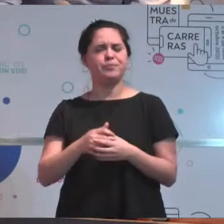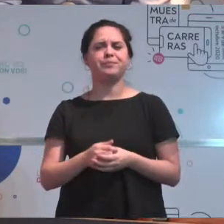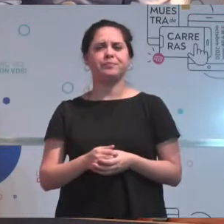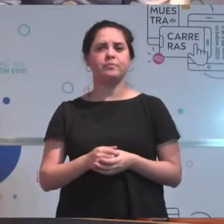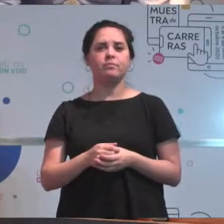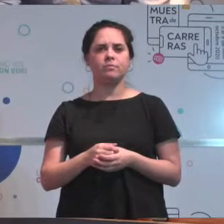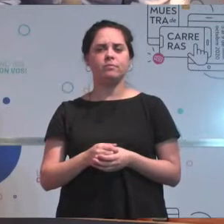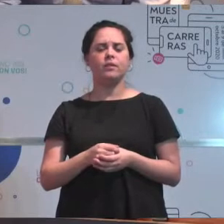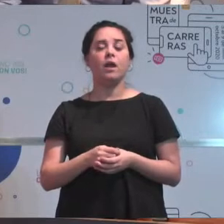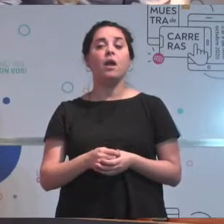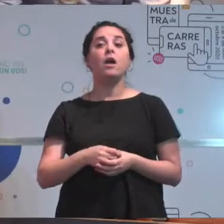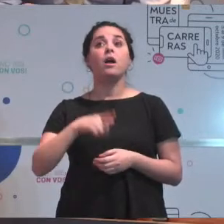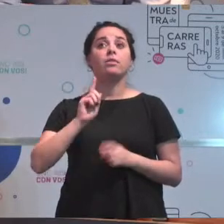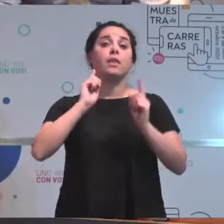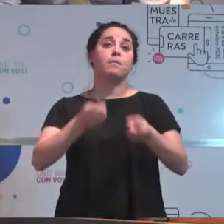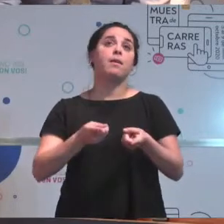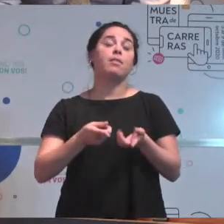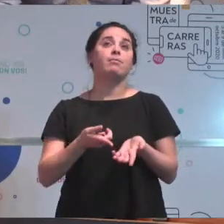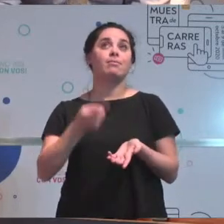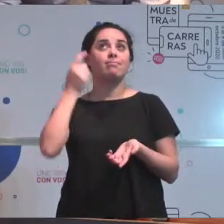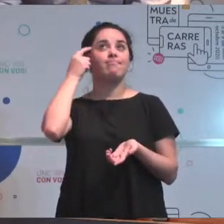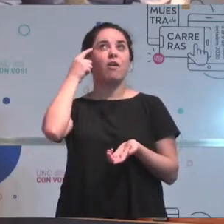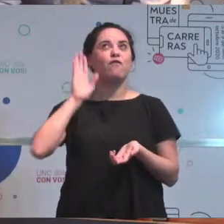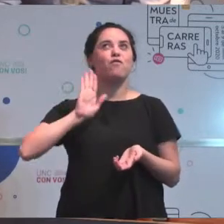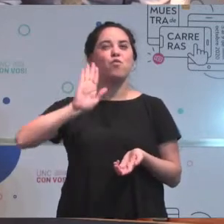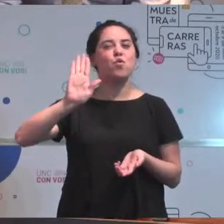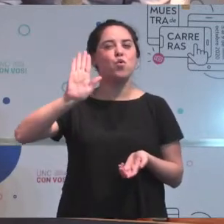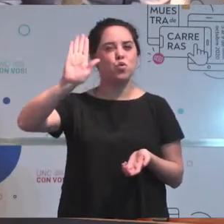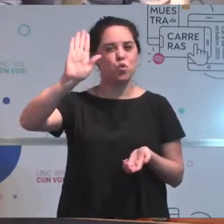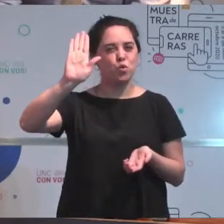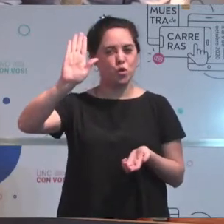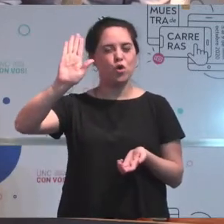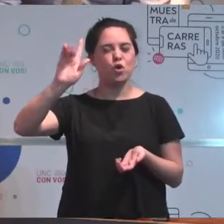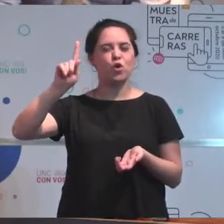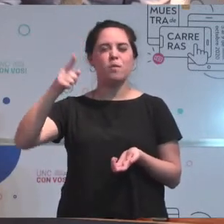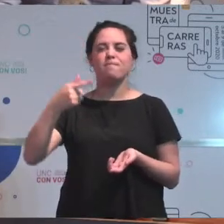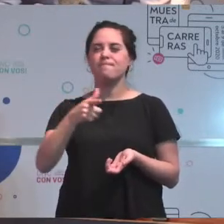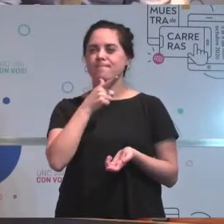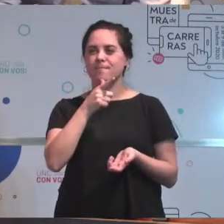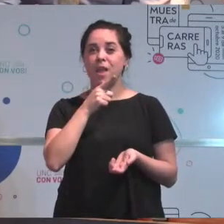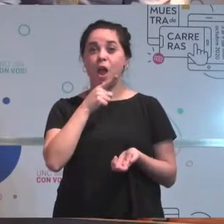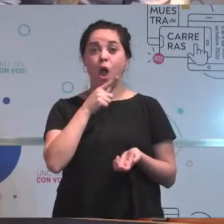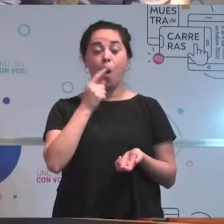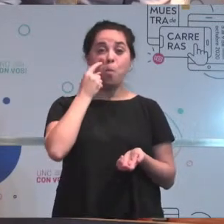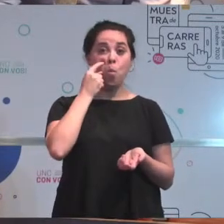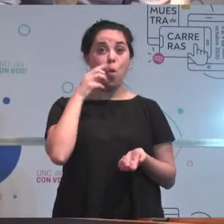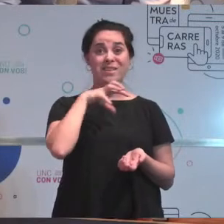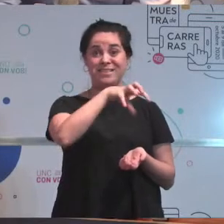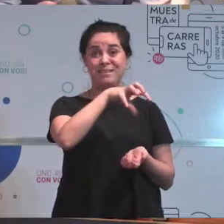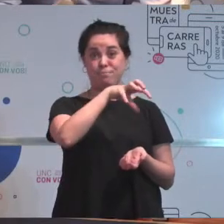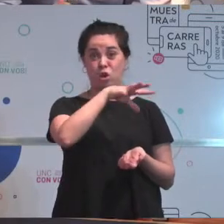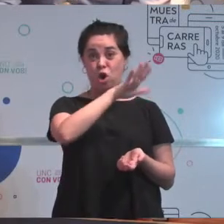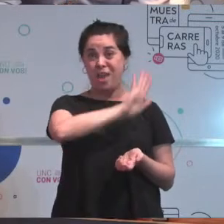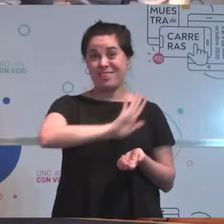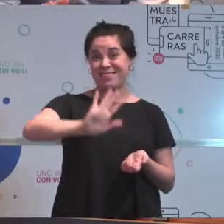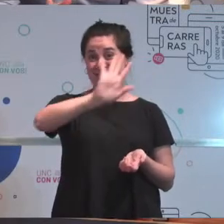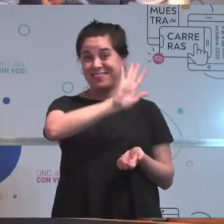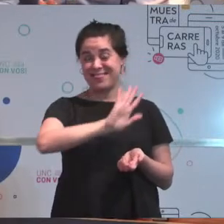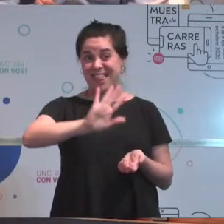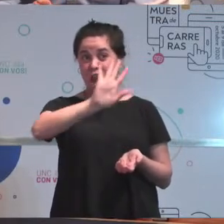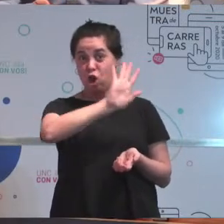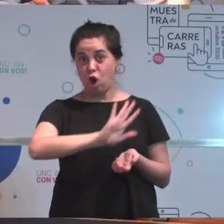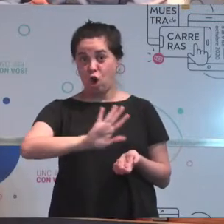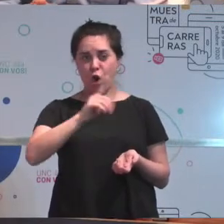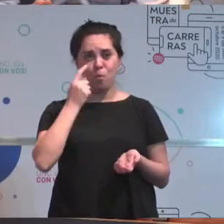reparticiones que deberían tenerlo y yo creo que en el futuro lo van a terminar teniendo, sobre todo los municipios del interior. Tardo o